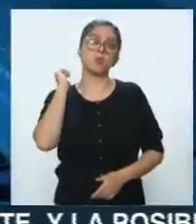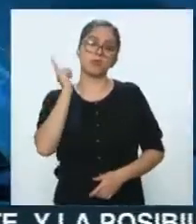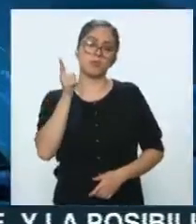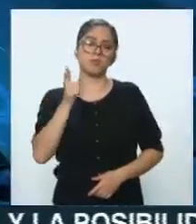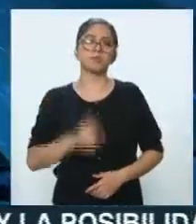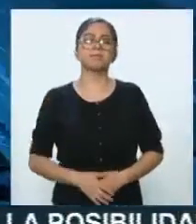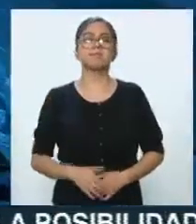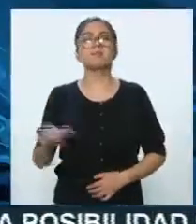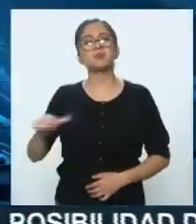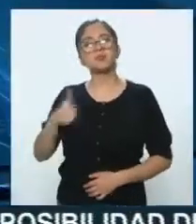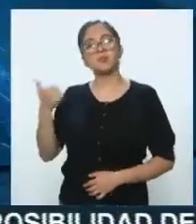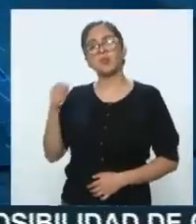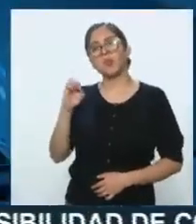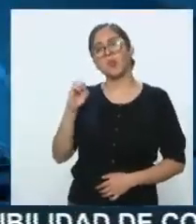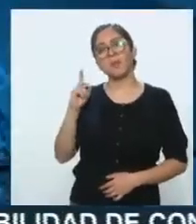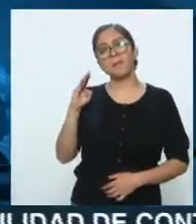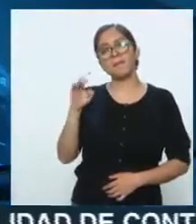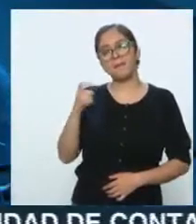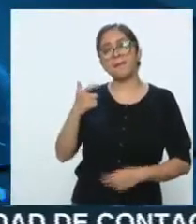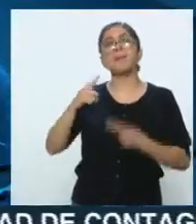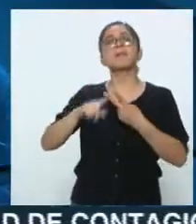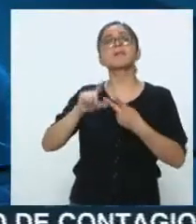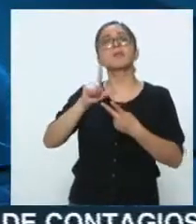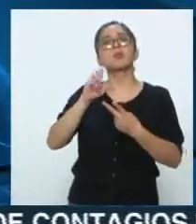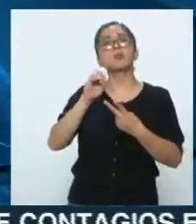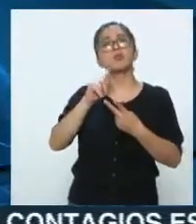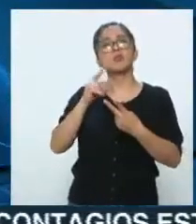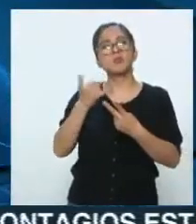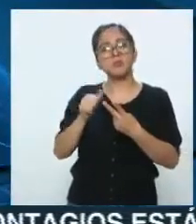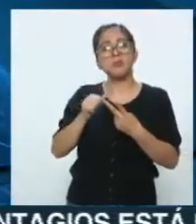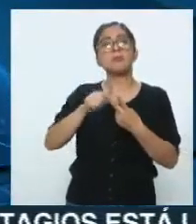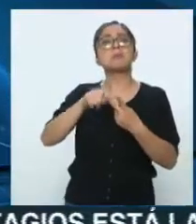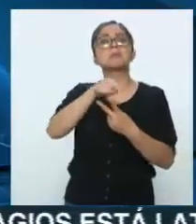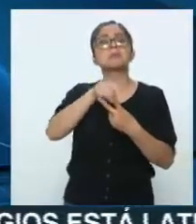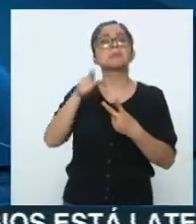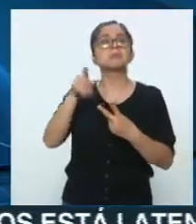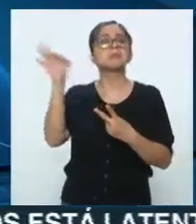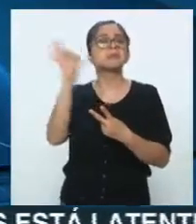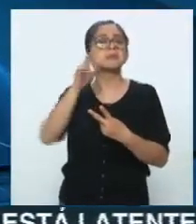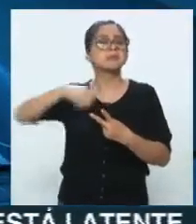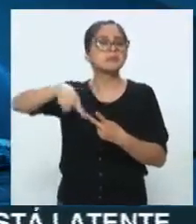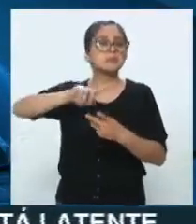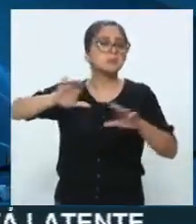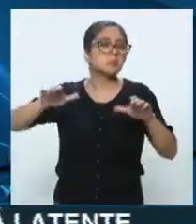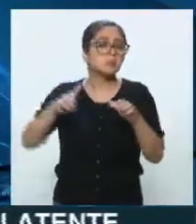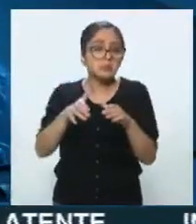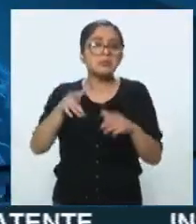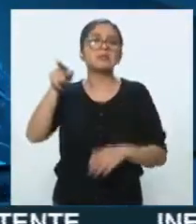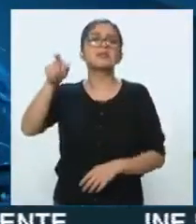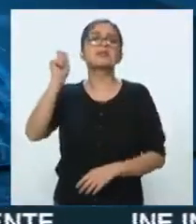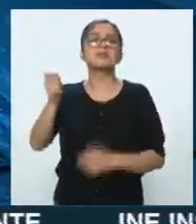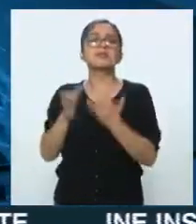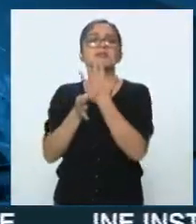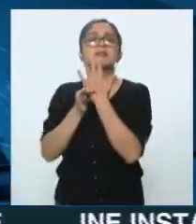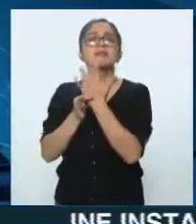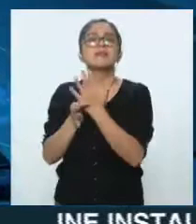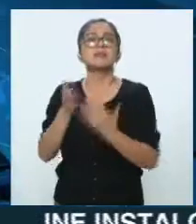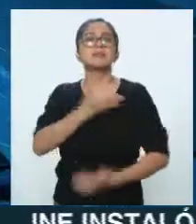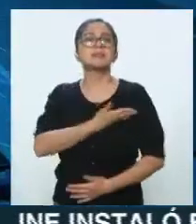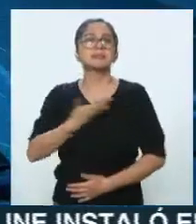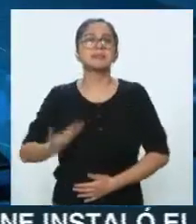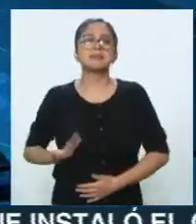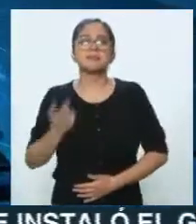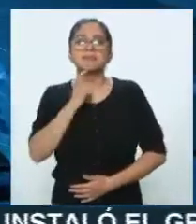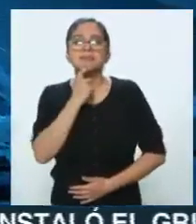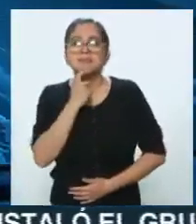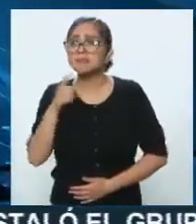caso Oderbrecht y Lozoya y este caso tiene que ver precisamente con ello. Lo ha dicho López Obrador, se trata de